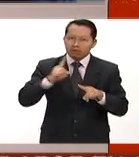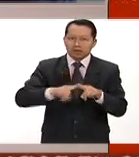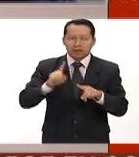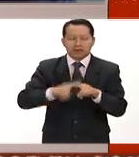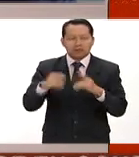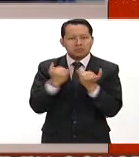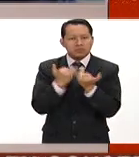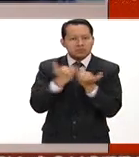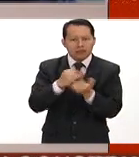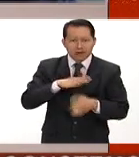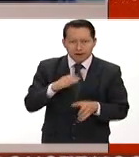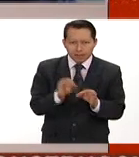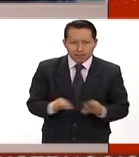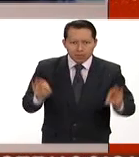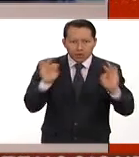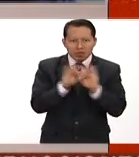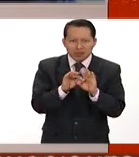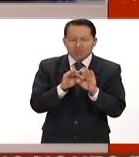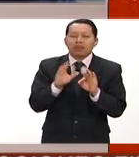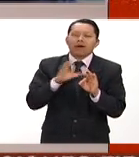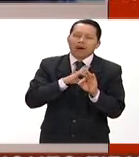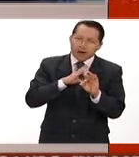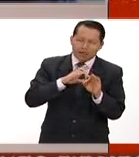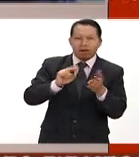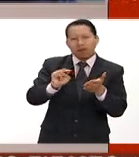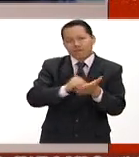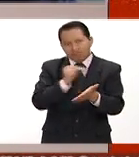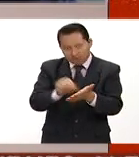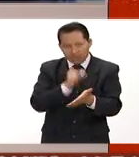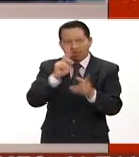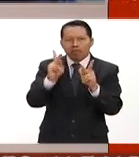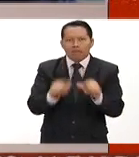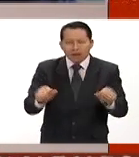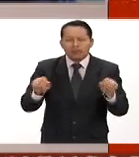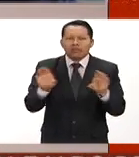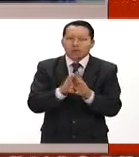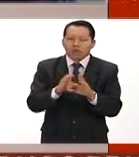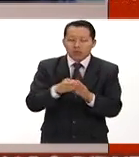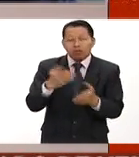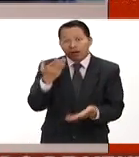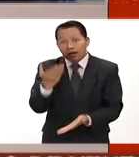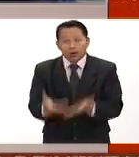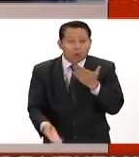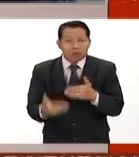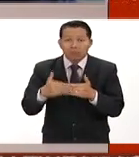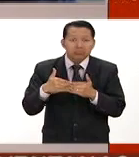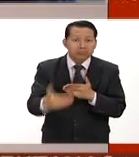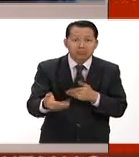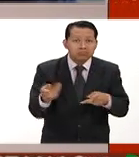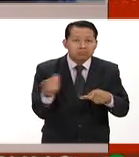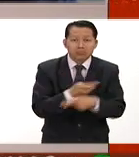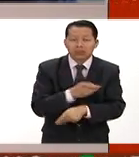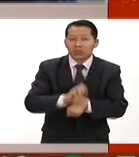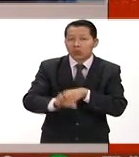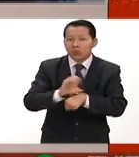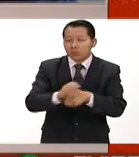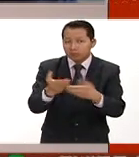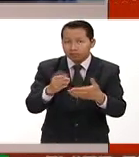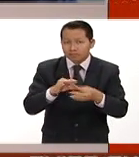simbólicos importantes firmas de paz a partir de hoy qué está sucediendo y qué va a suceder allá en Colombia